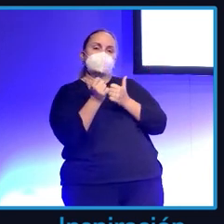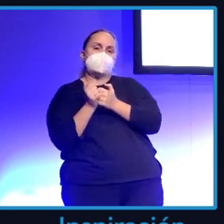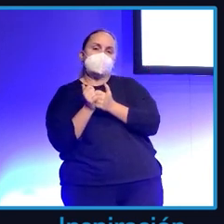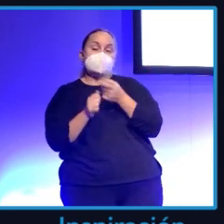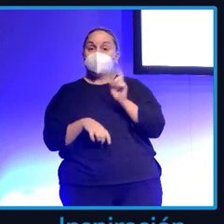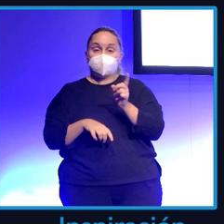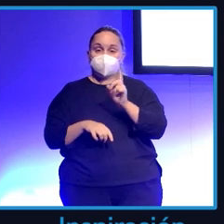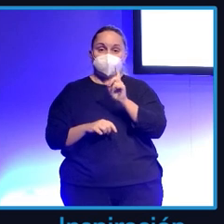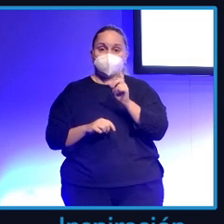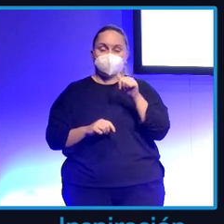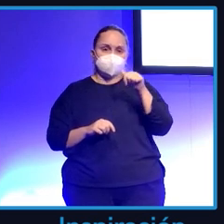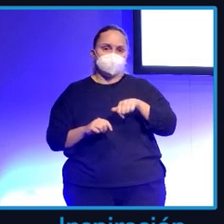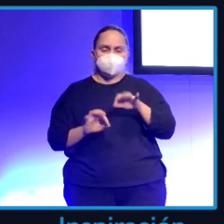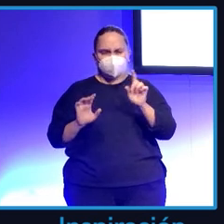No,